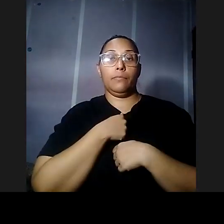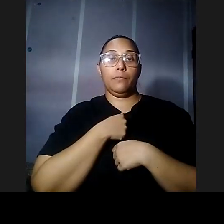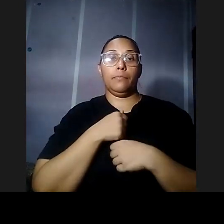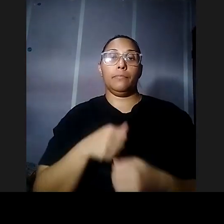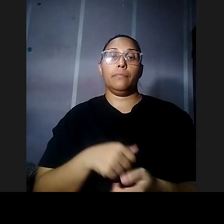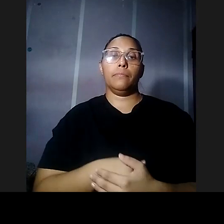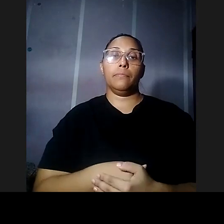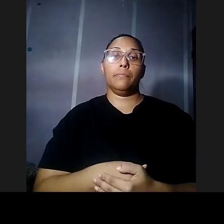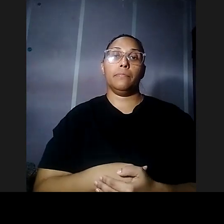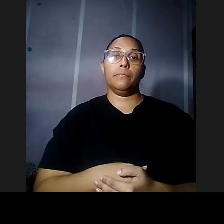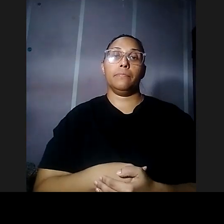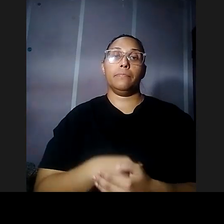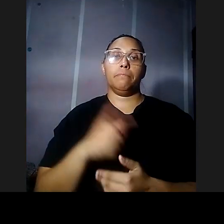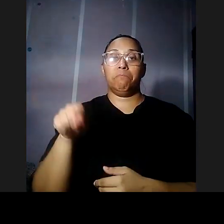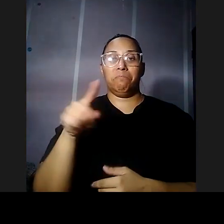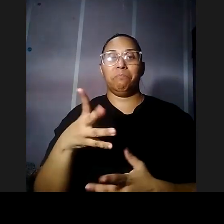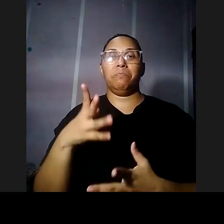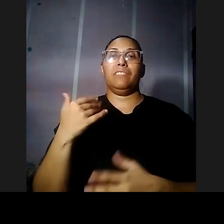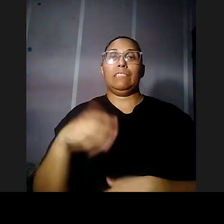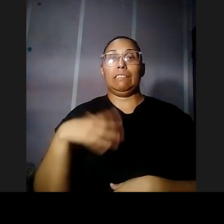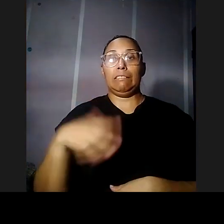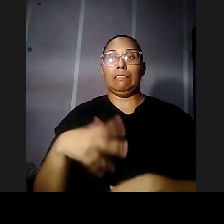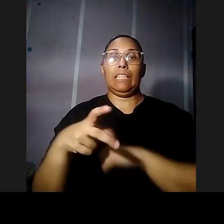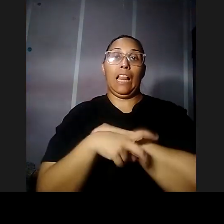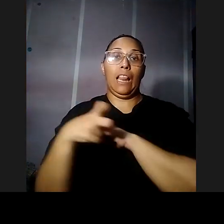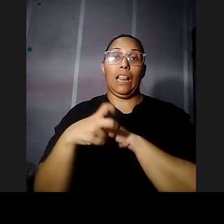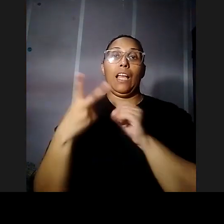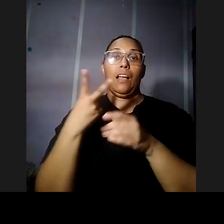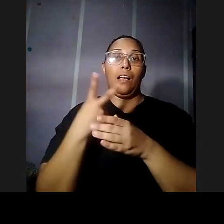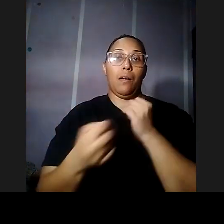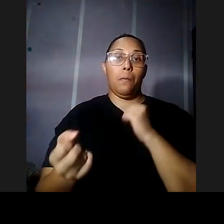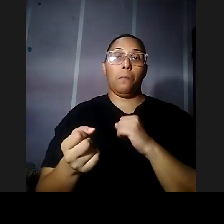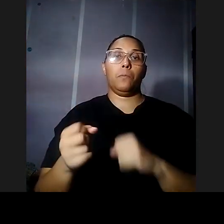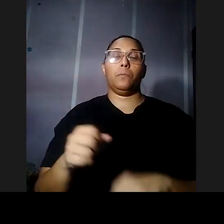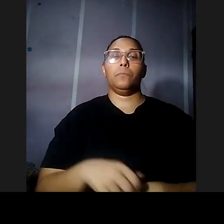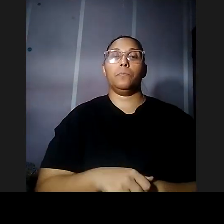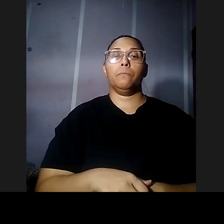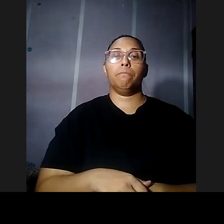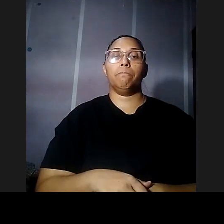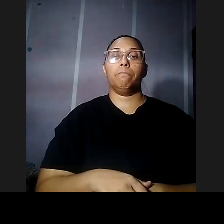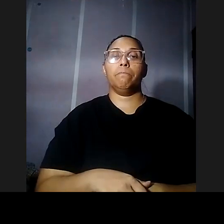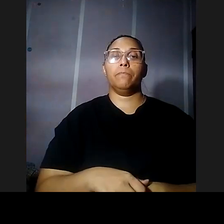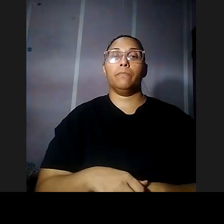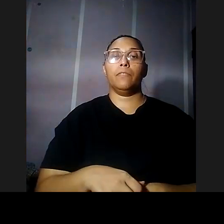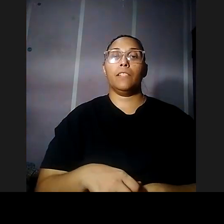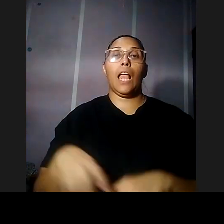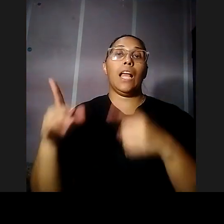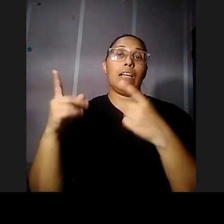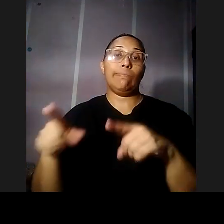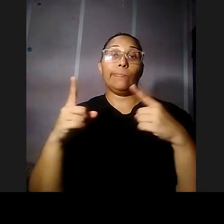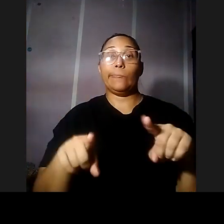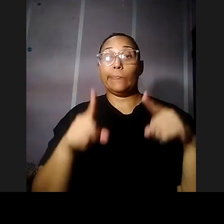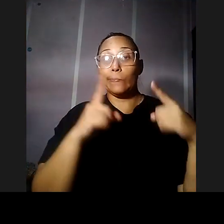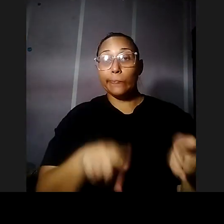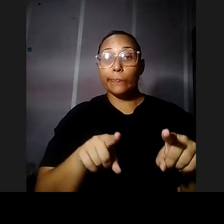ellos prácticamente fueron secuestrados él y la esposa y hay unos eventos que ocurren esa noche en la